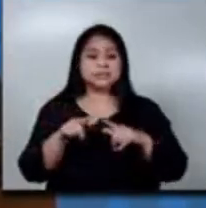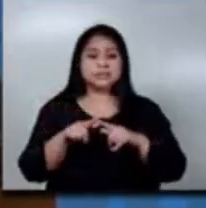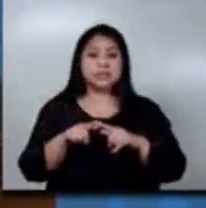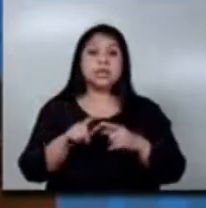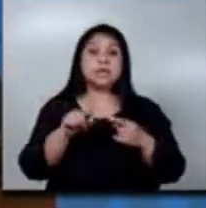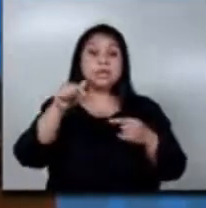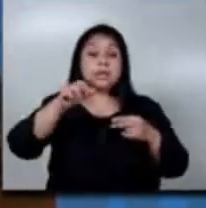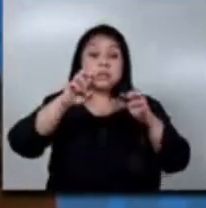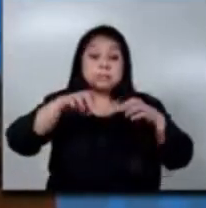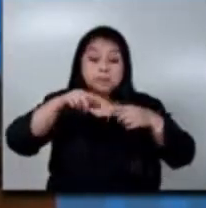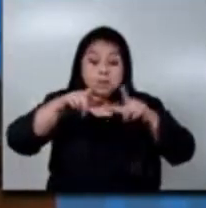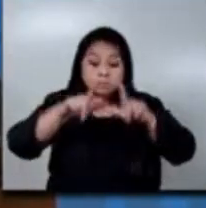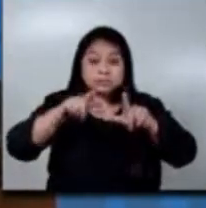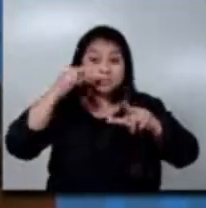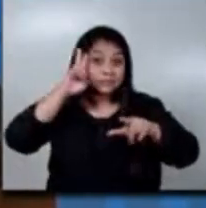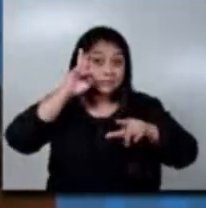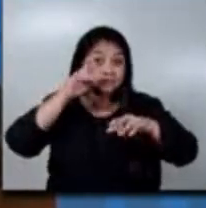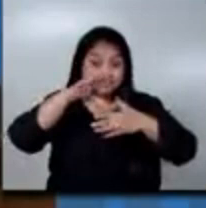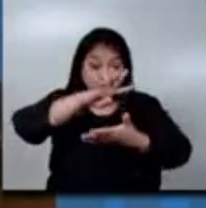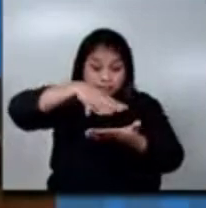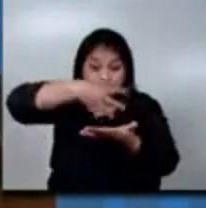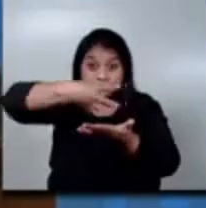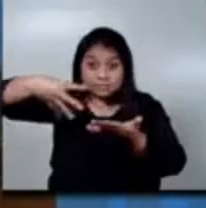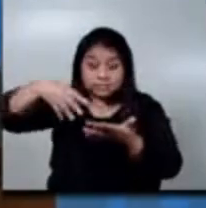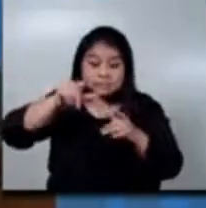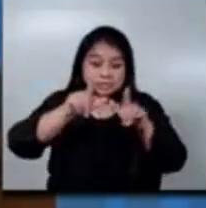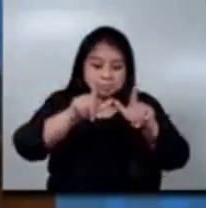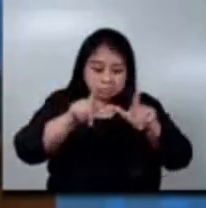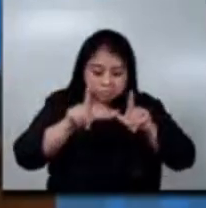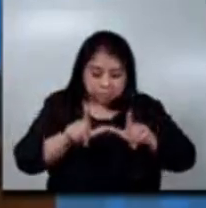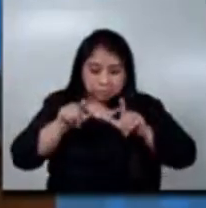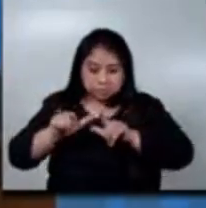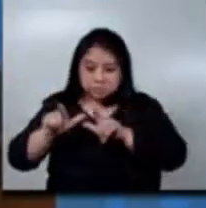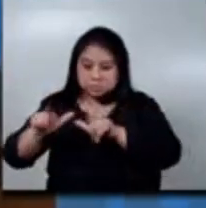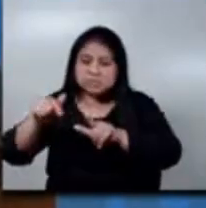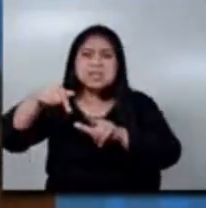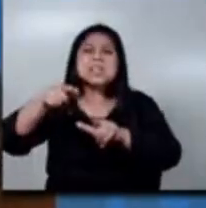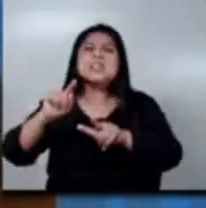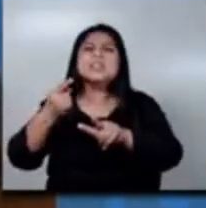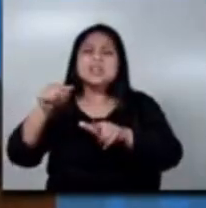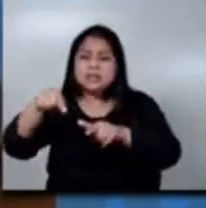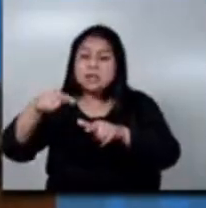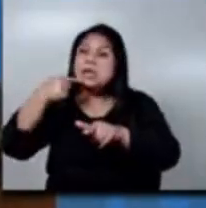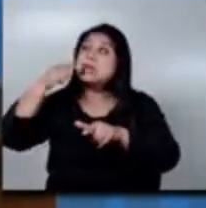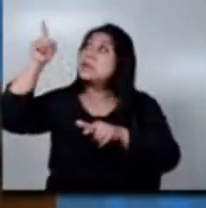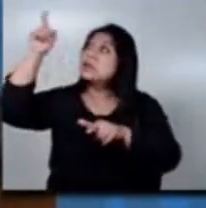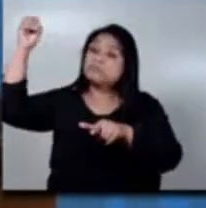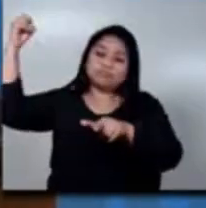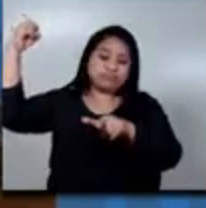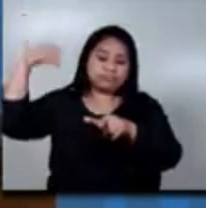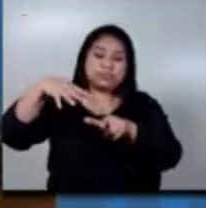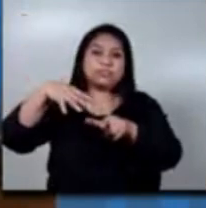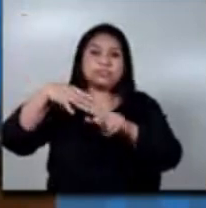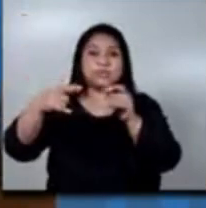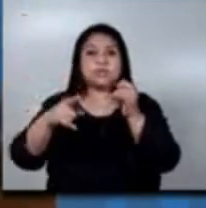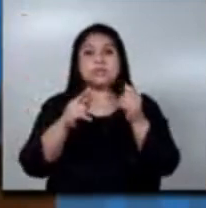o agricultora está registrado en ese territorio y posteriormente el agricultor va a recibir un mensaje de texto en